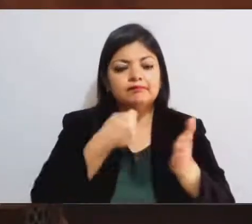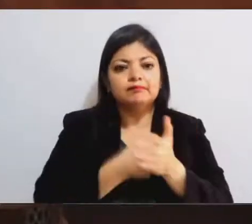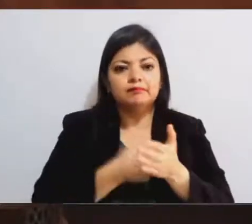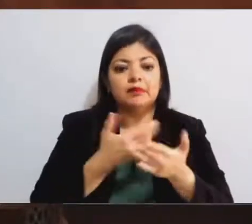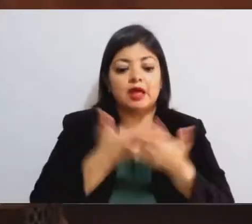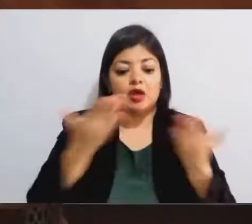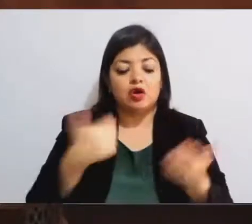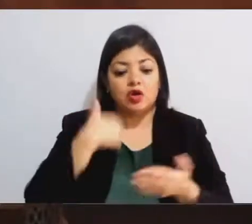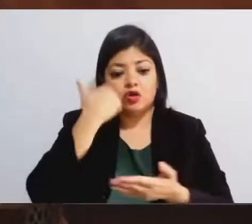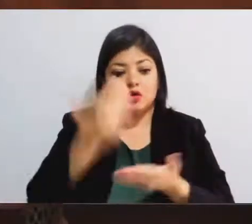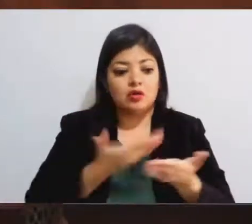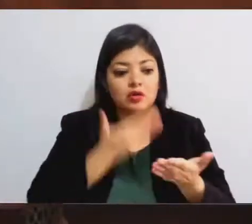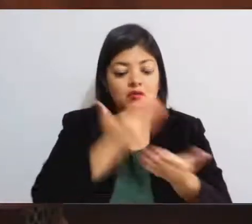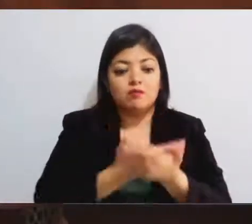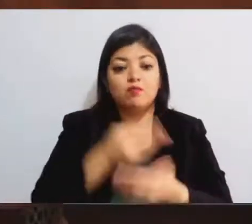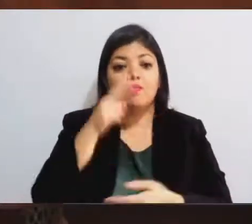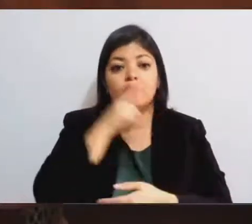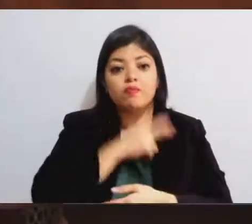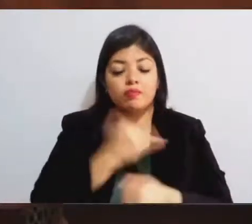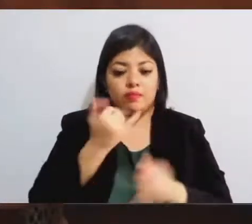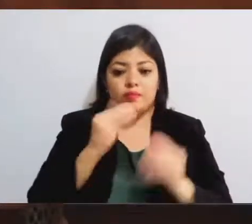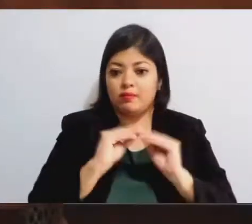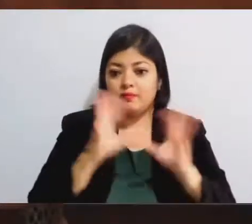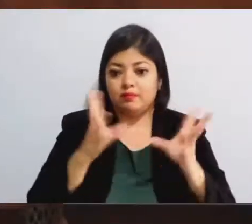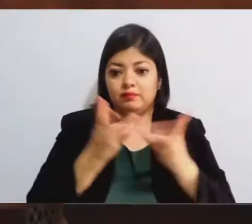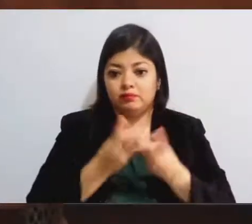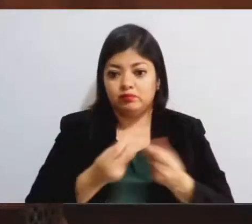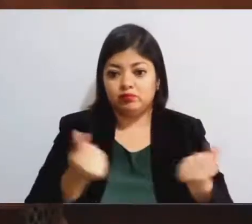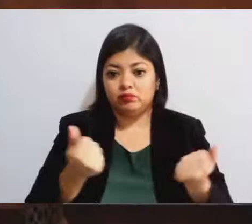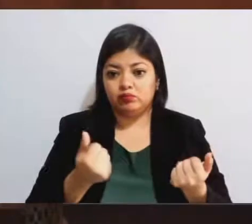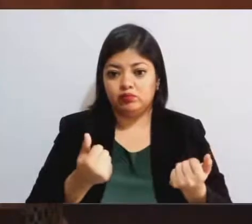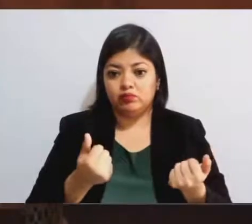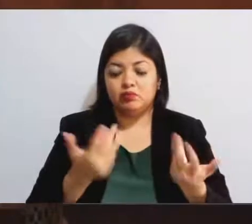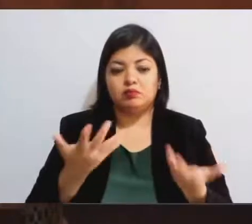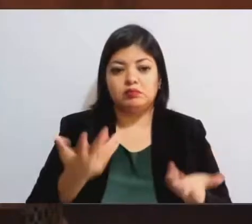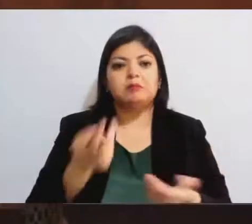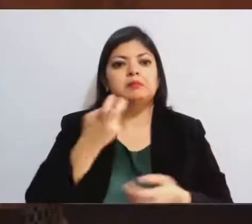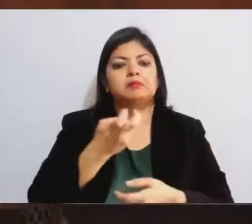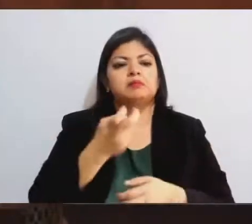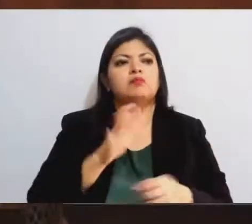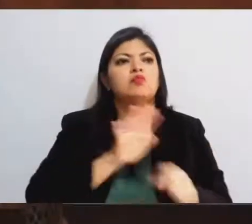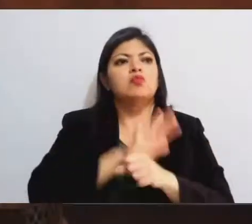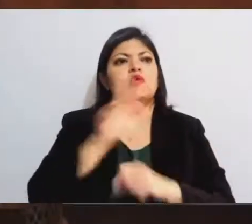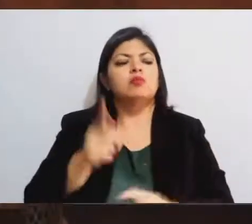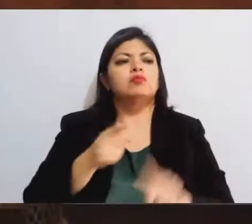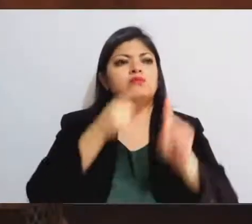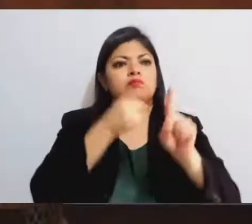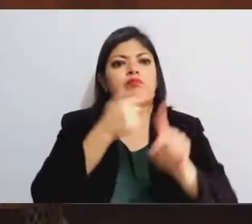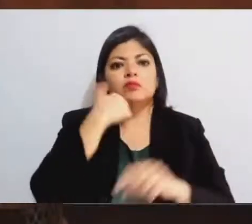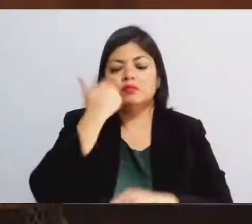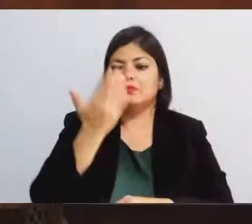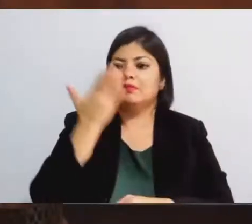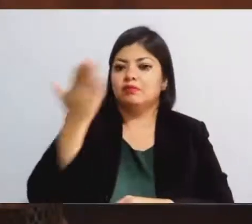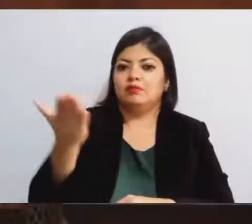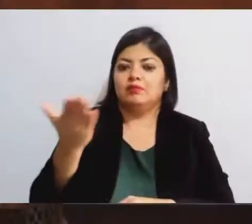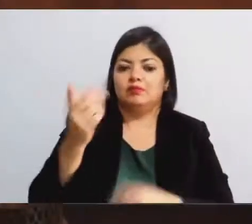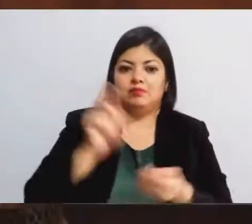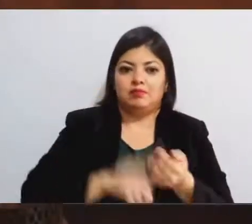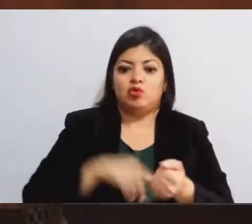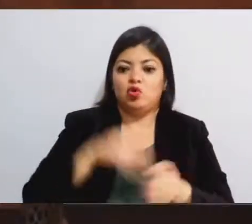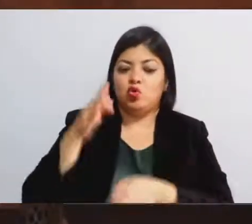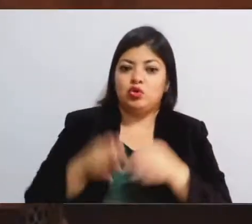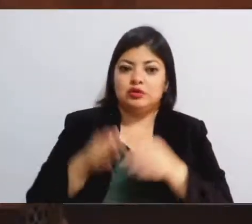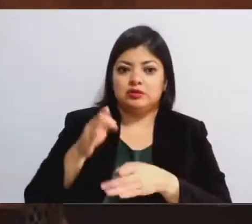acuerdo de urgente y obvia resolución, el cual tiene como objeto solicitar al Poder Judicial